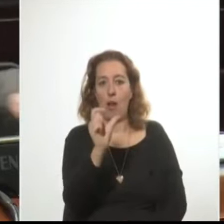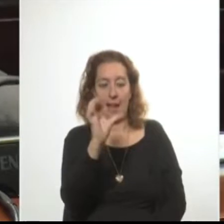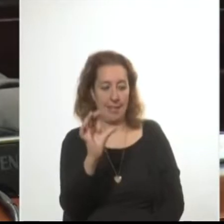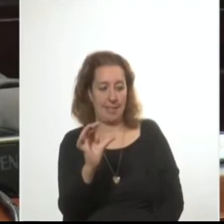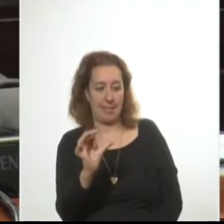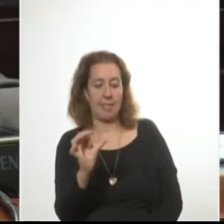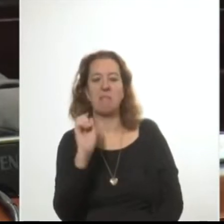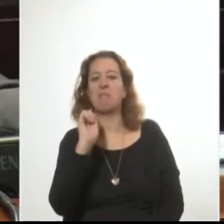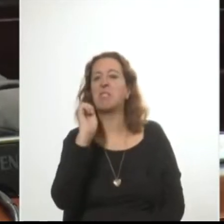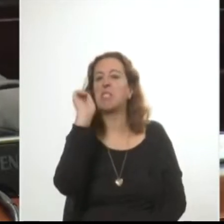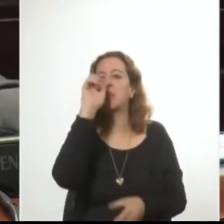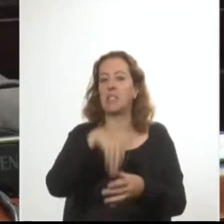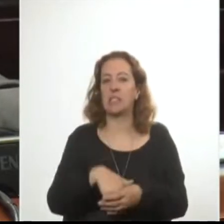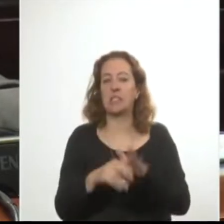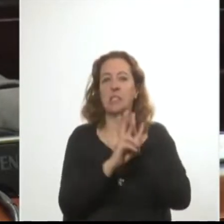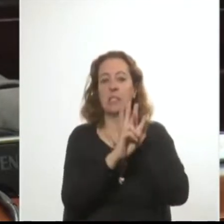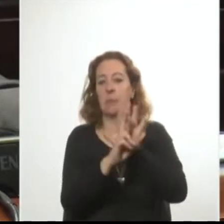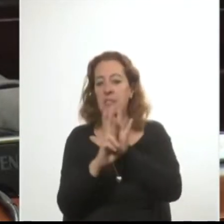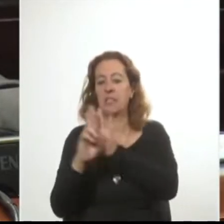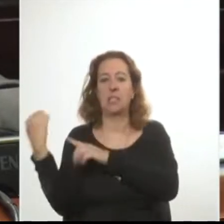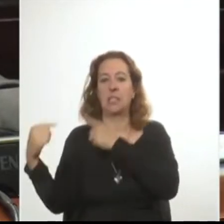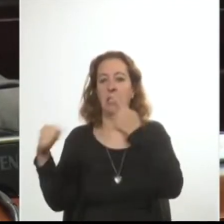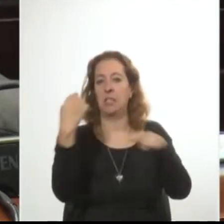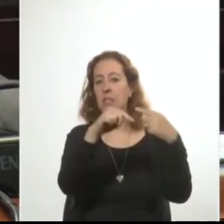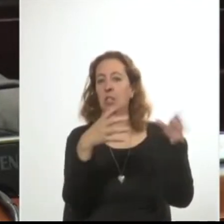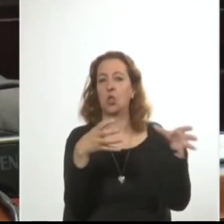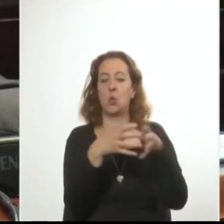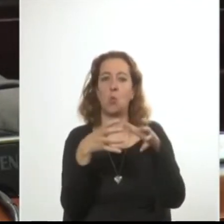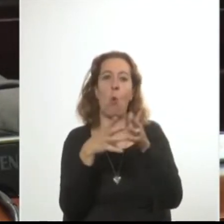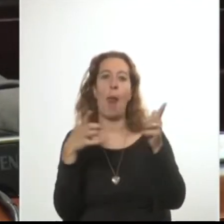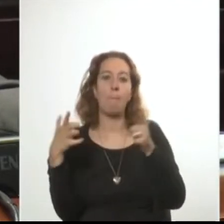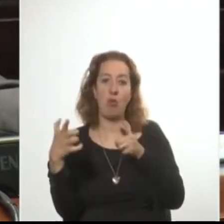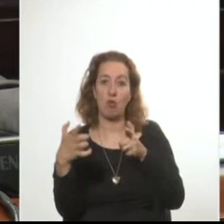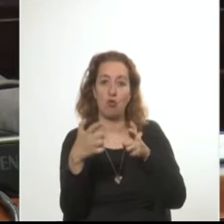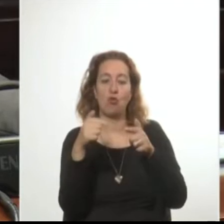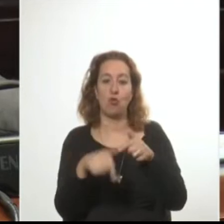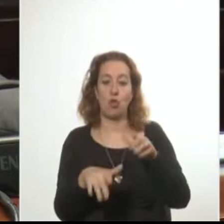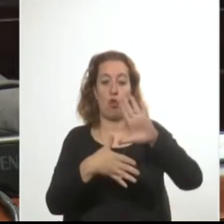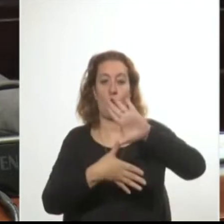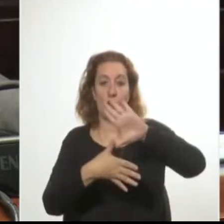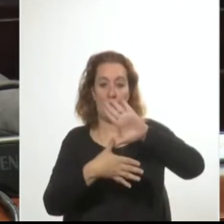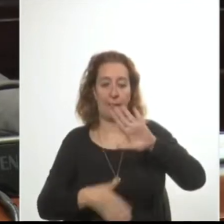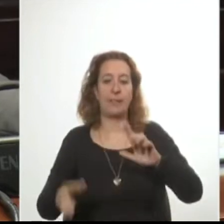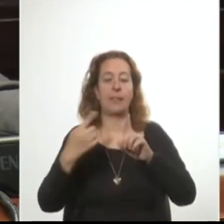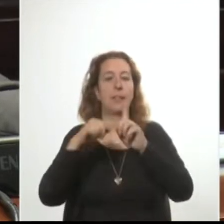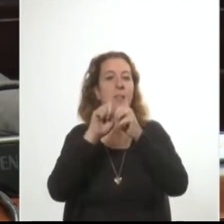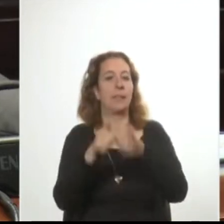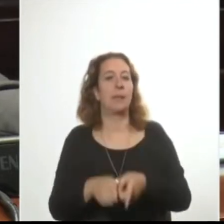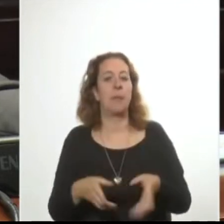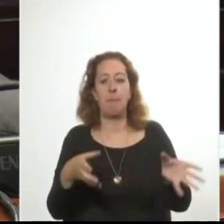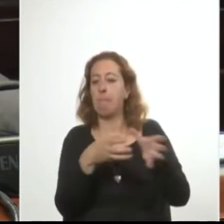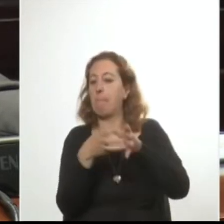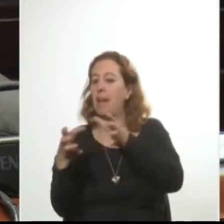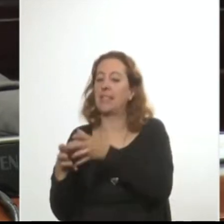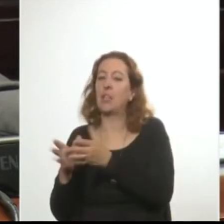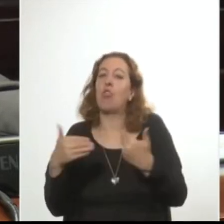conformada por representantes de distintos grupos armados del continente y partidos autodefinidos